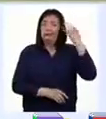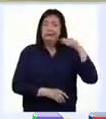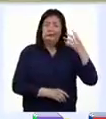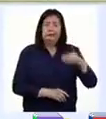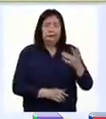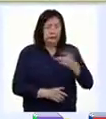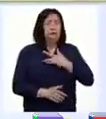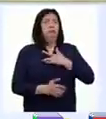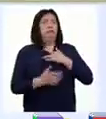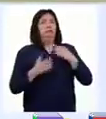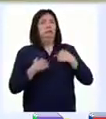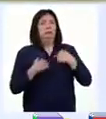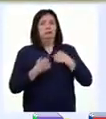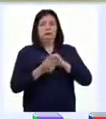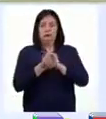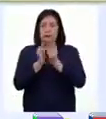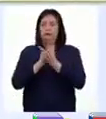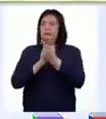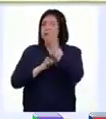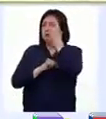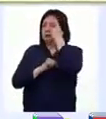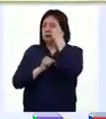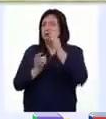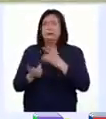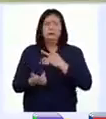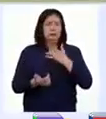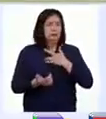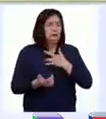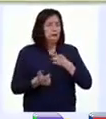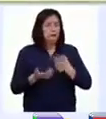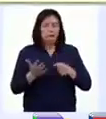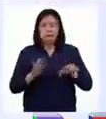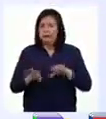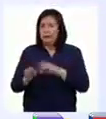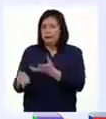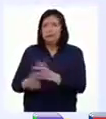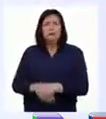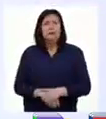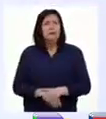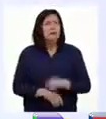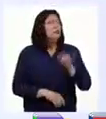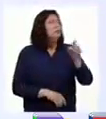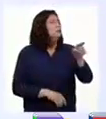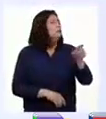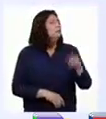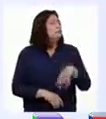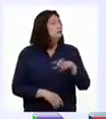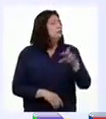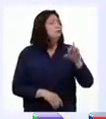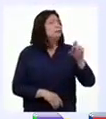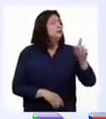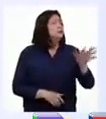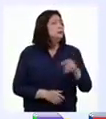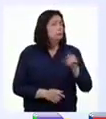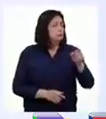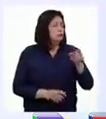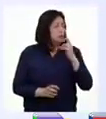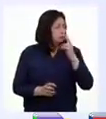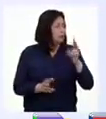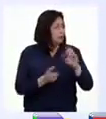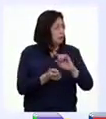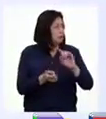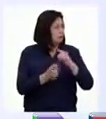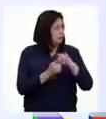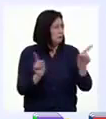marcan tanto que cambian nuestra manera de pensar, sentir y actuar. En tu caso, Patti, ¿has notado